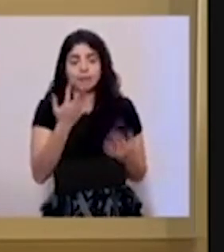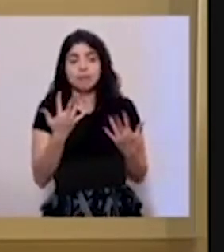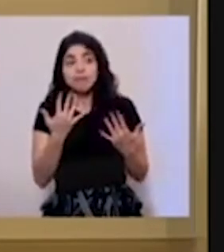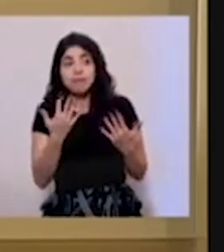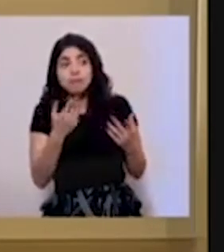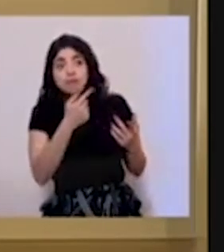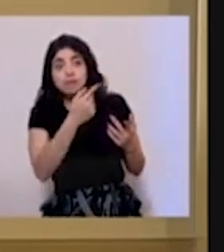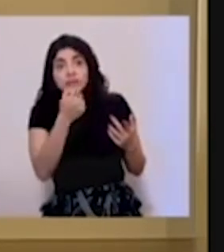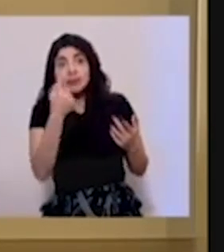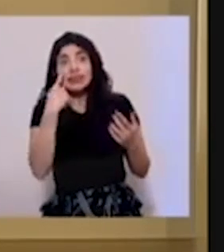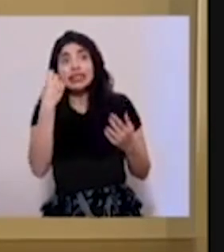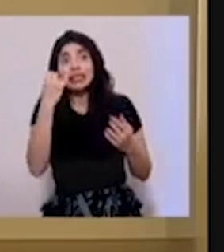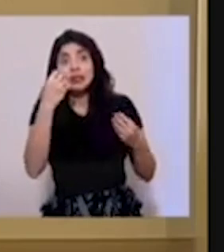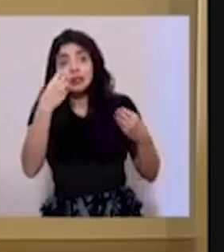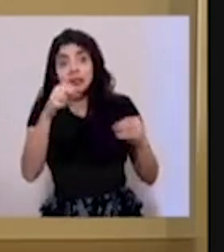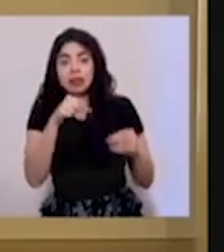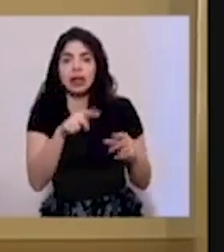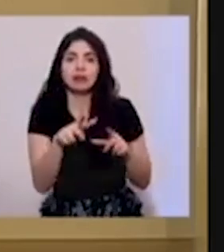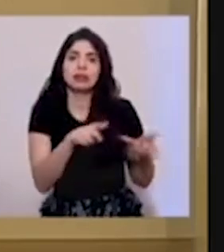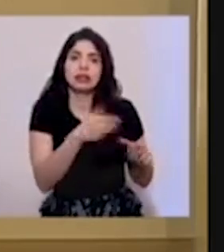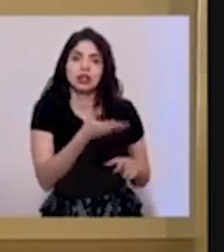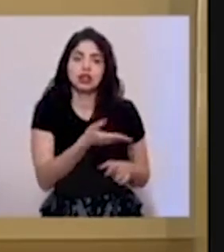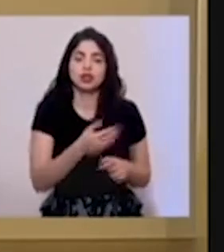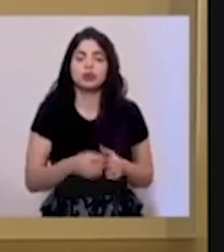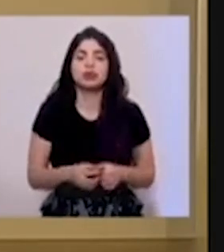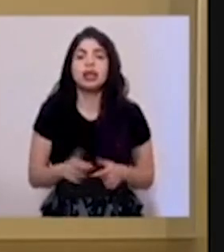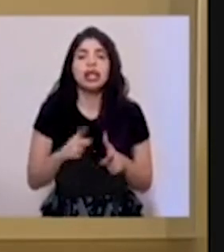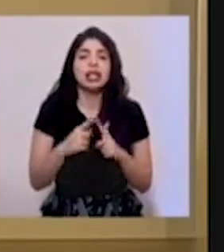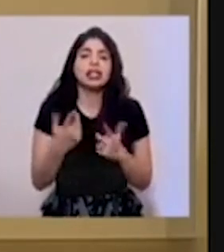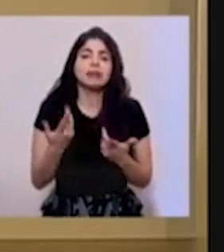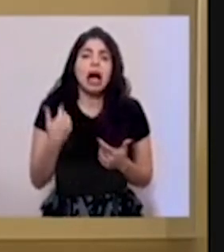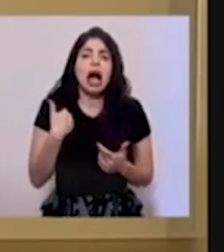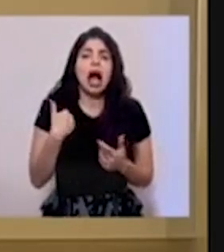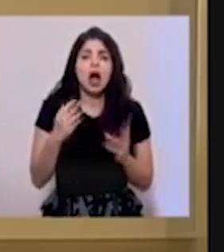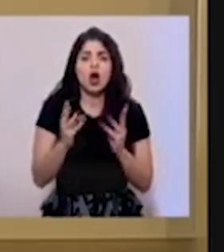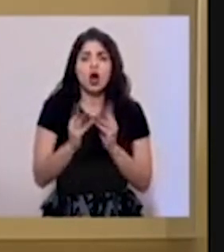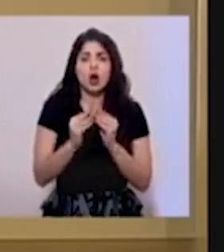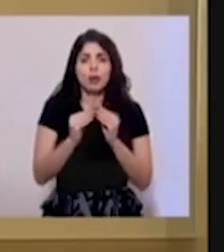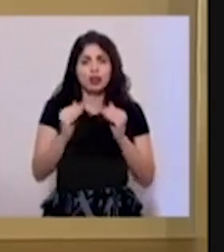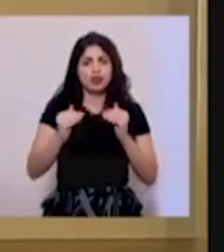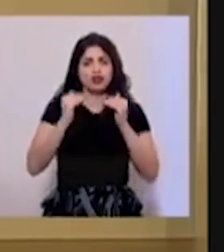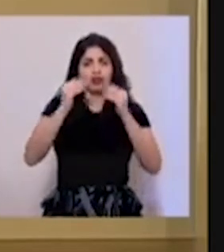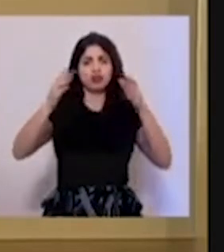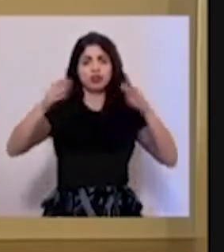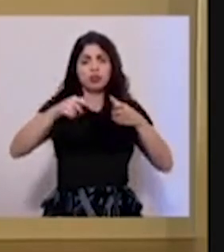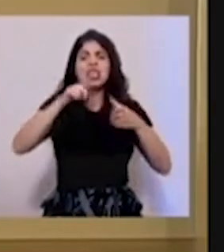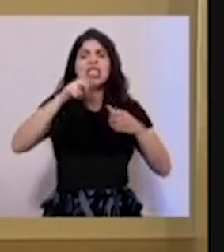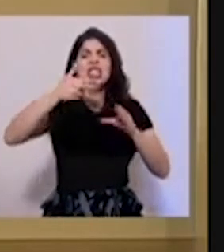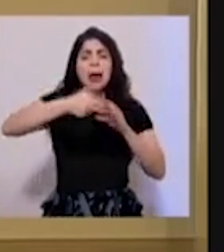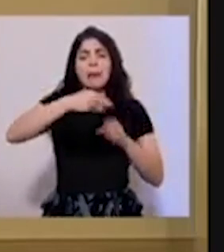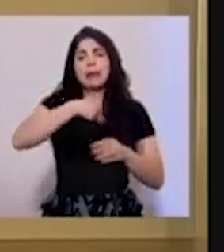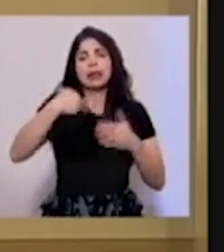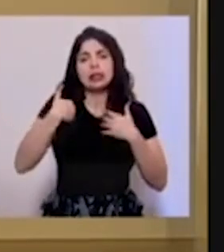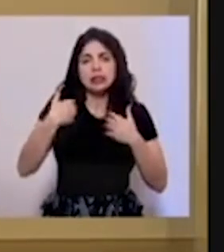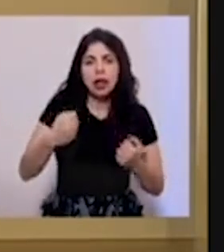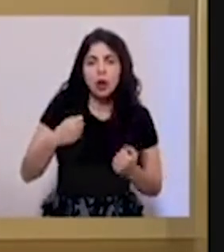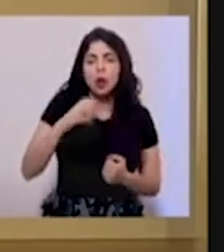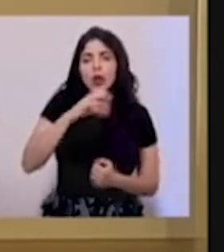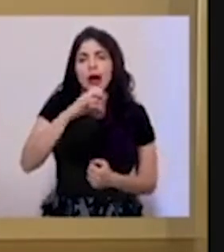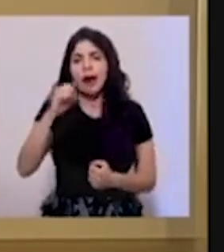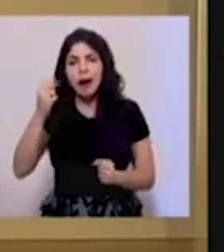tenerla en el mercado. Entonces, como le digo, hay una comisión de alto nivel donde participa el Ministerio de Salud, la CAJA,